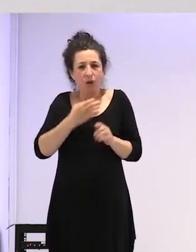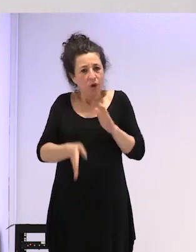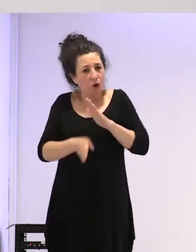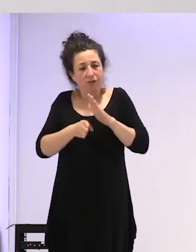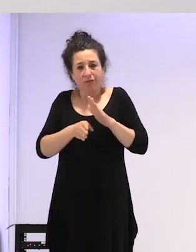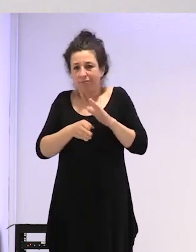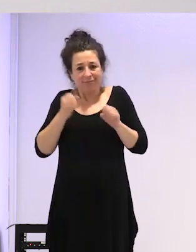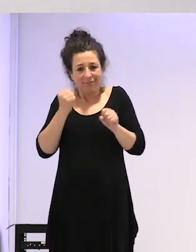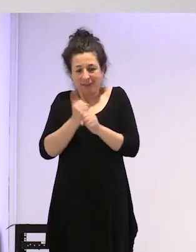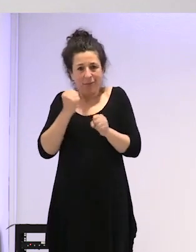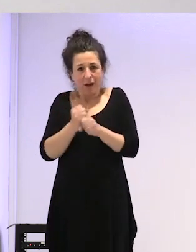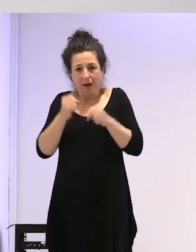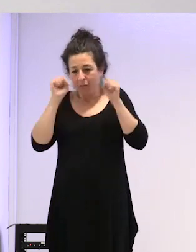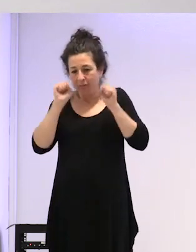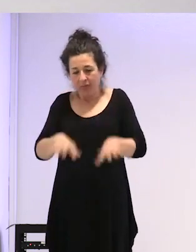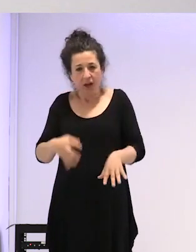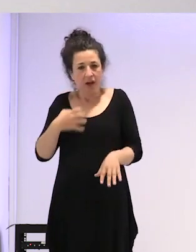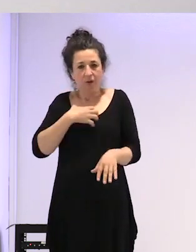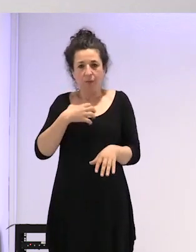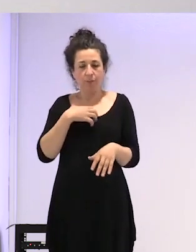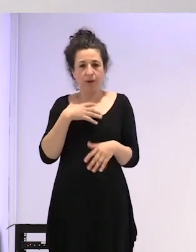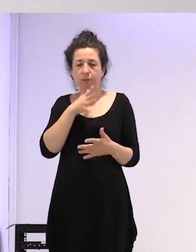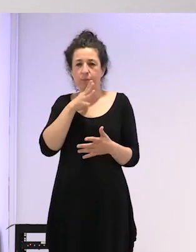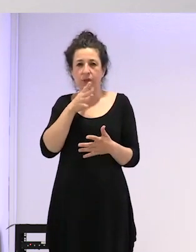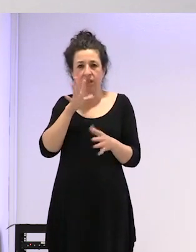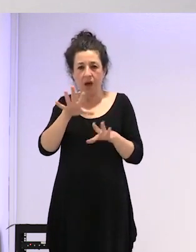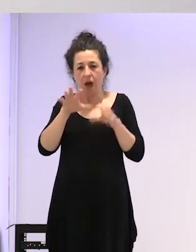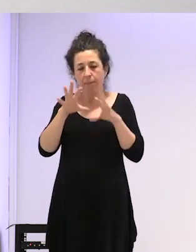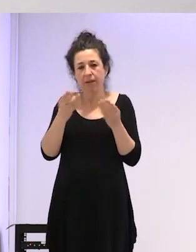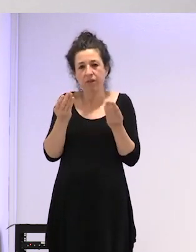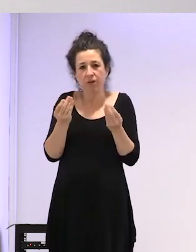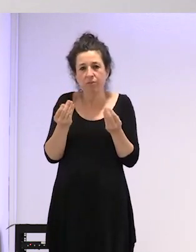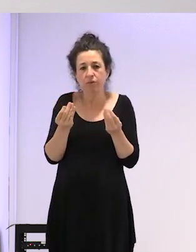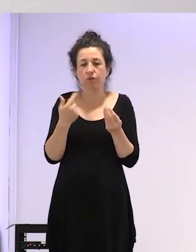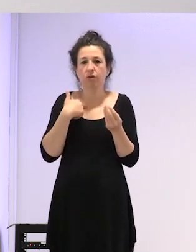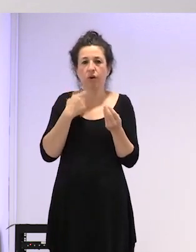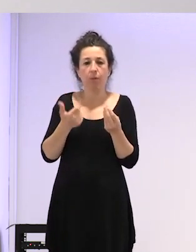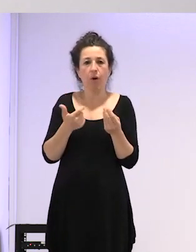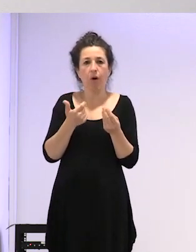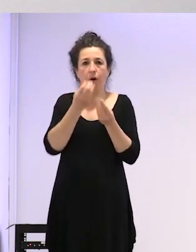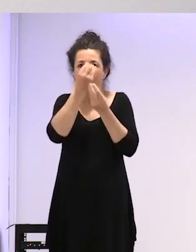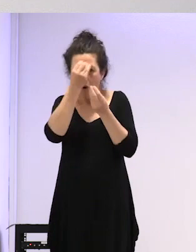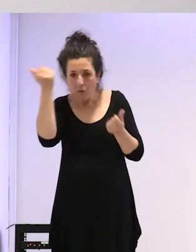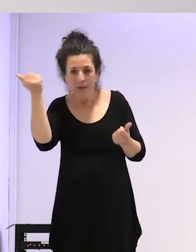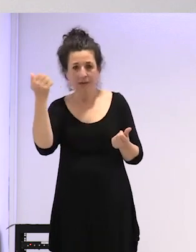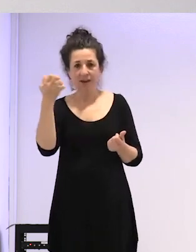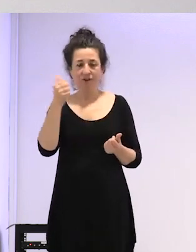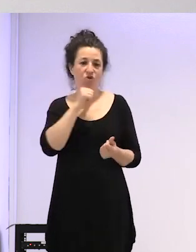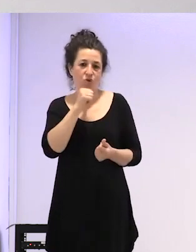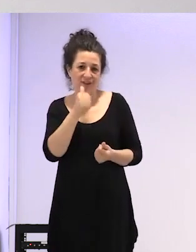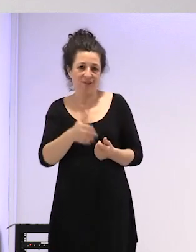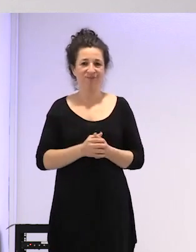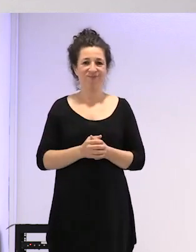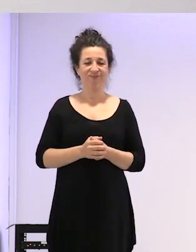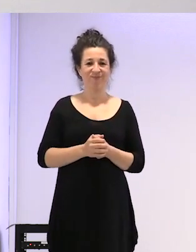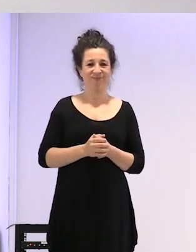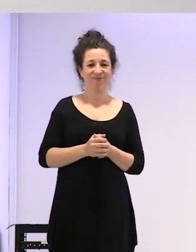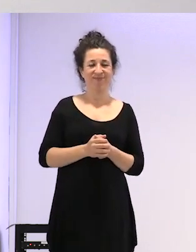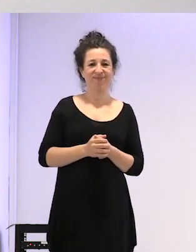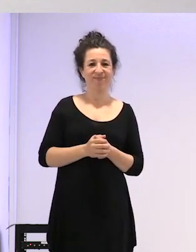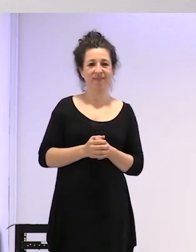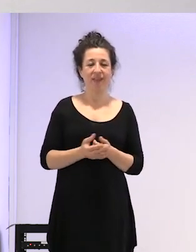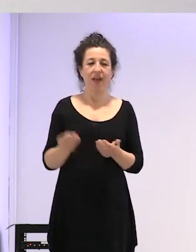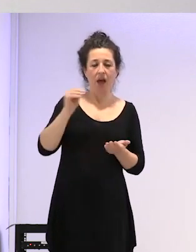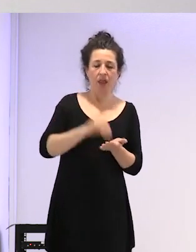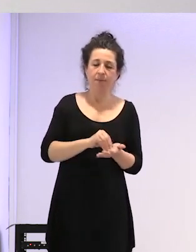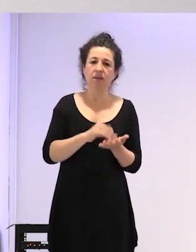en algo que realmente pienso que he aprendido mucho y que no quiero que se deje y se quede por ahí y que además hay mucha